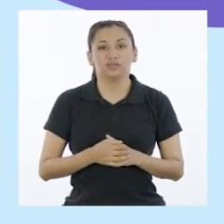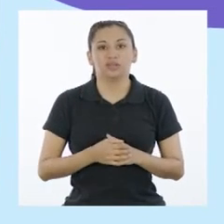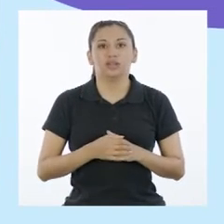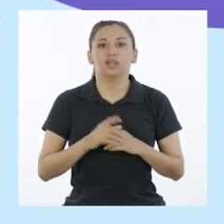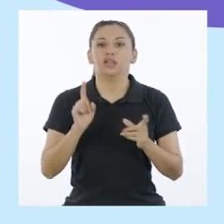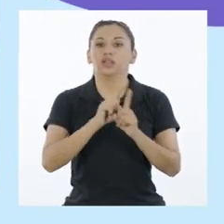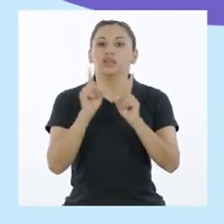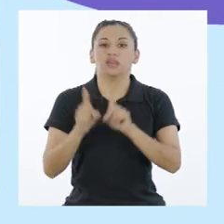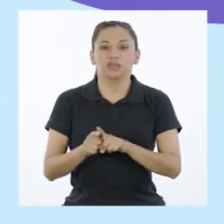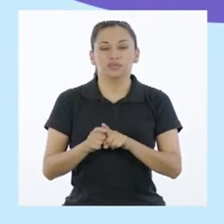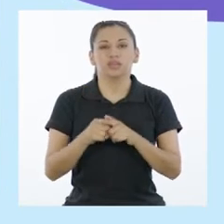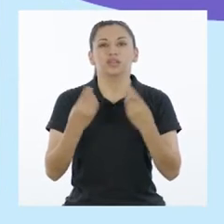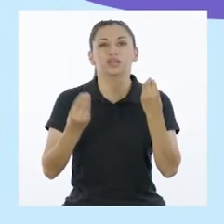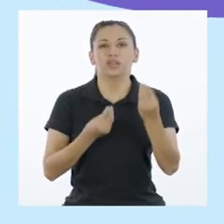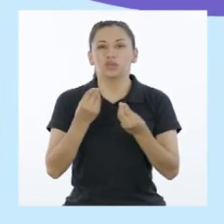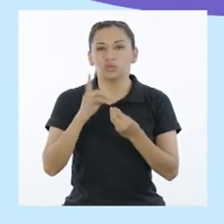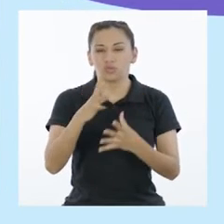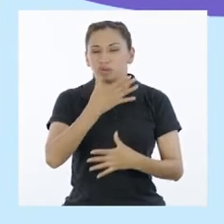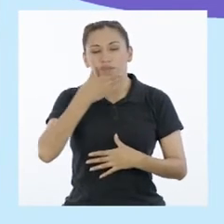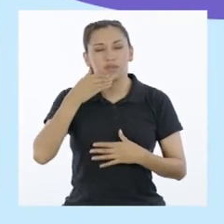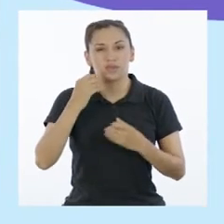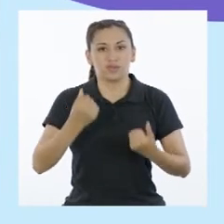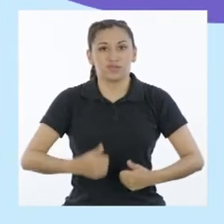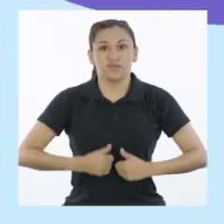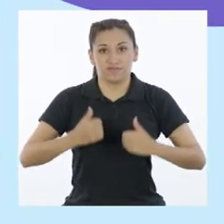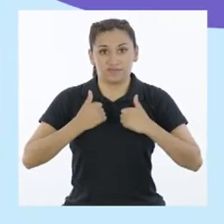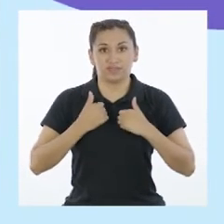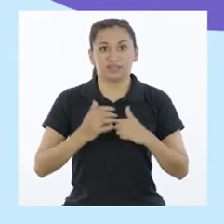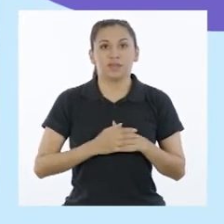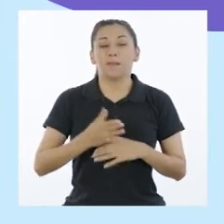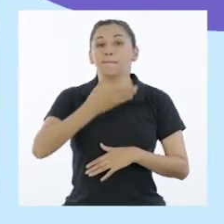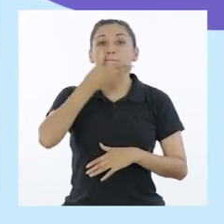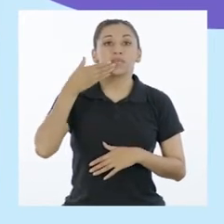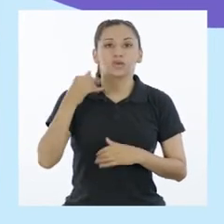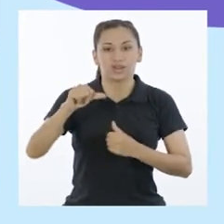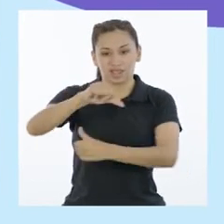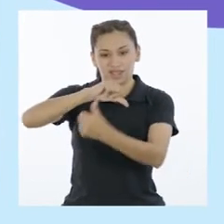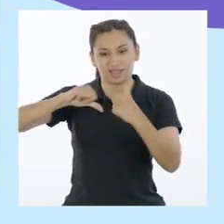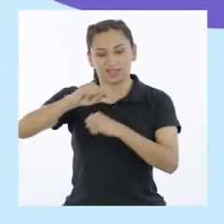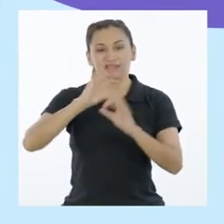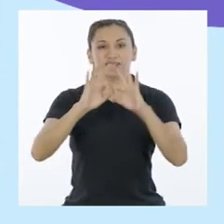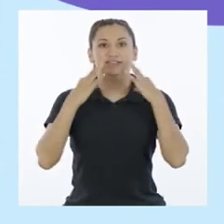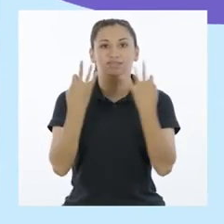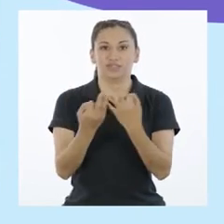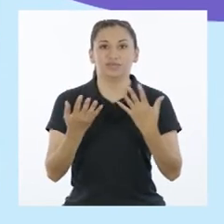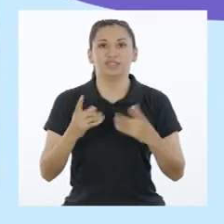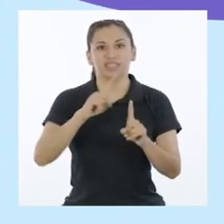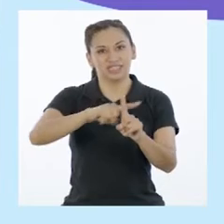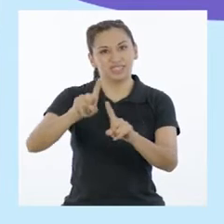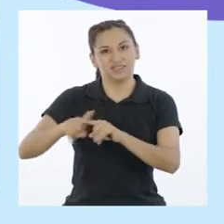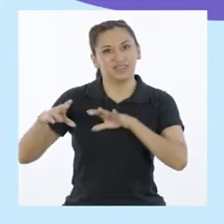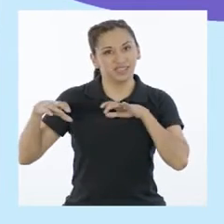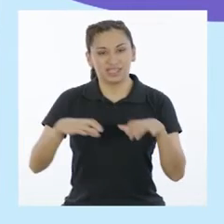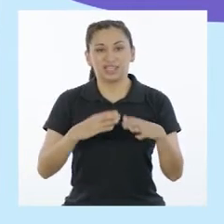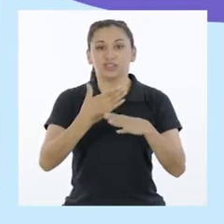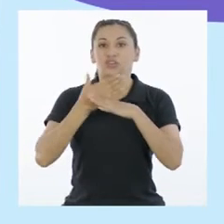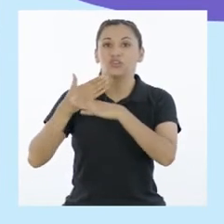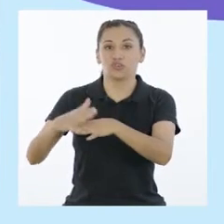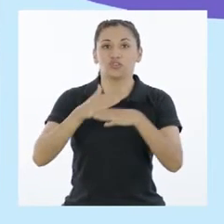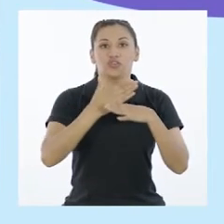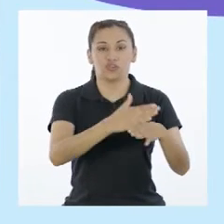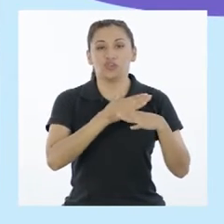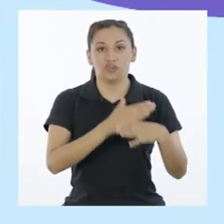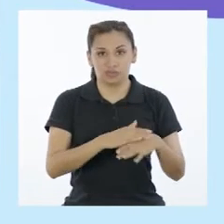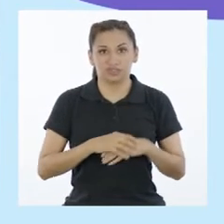combatiendo contra la comida chatarra para una mejor calidad de vida, mejorando la interacción familiar a través de actividades